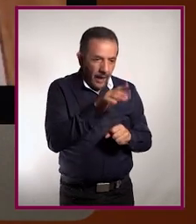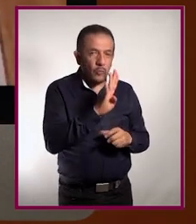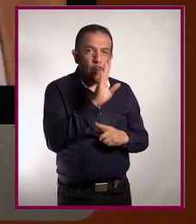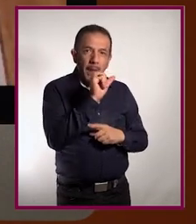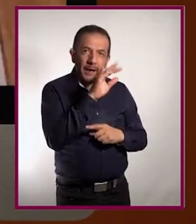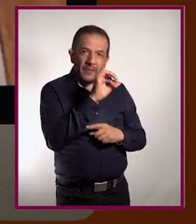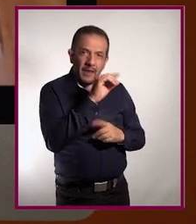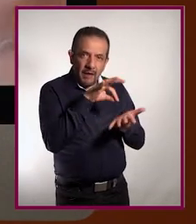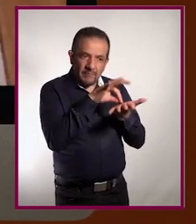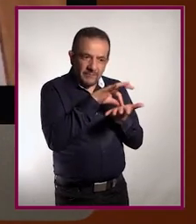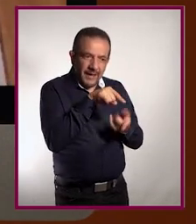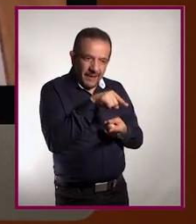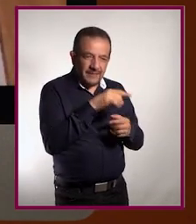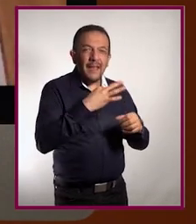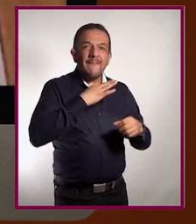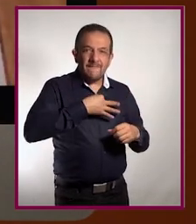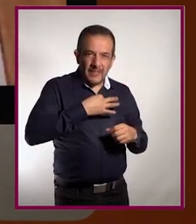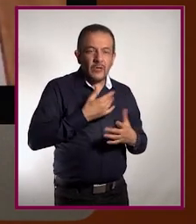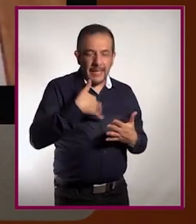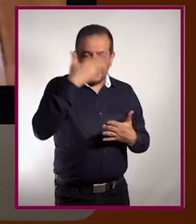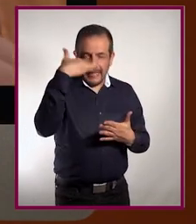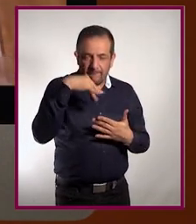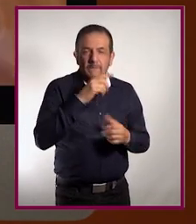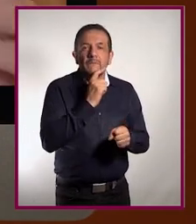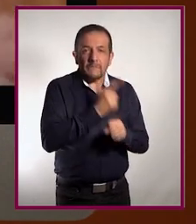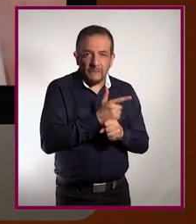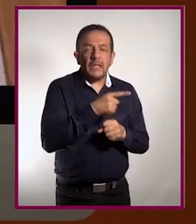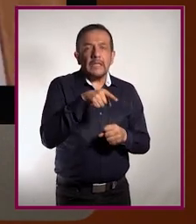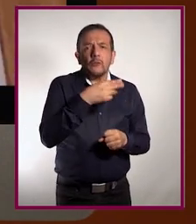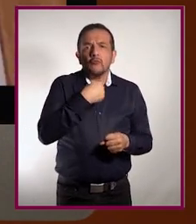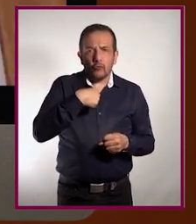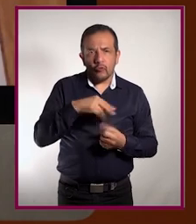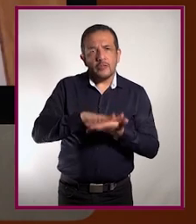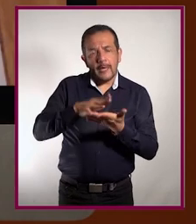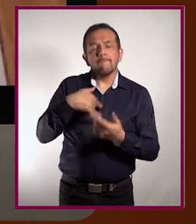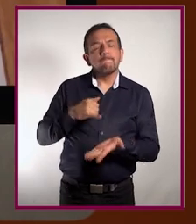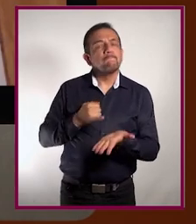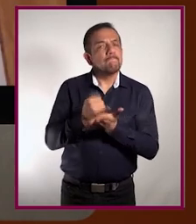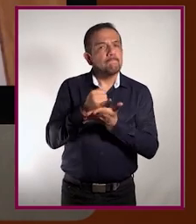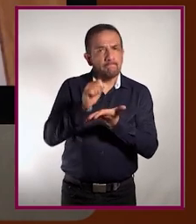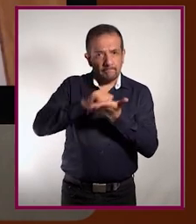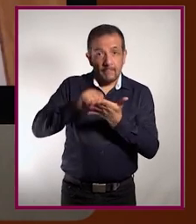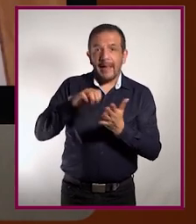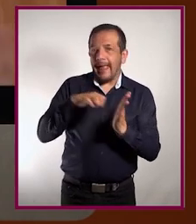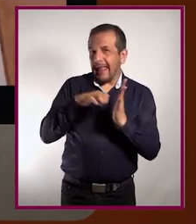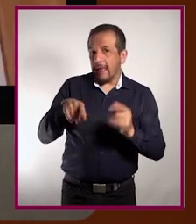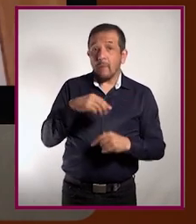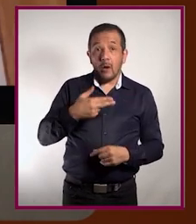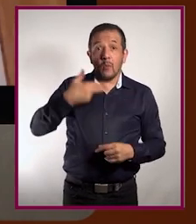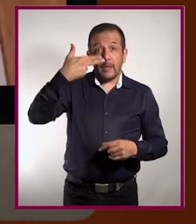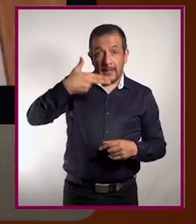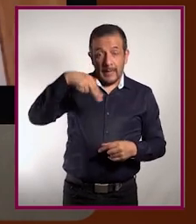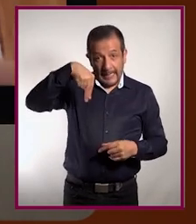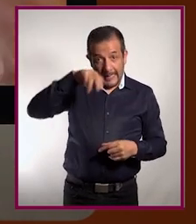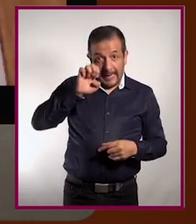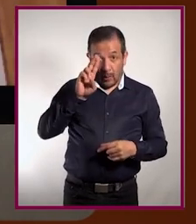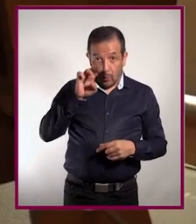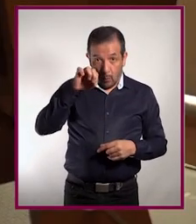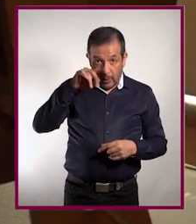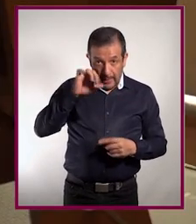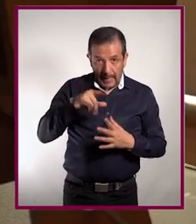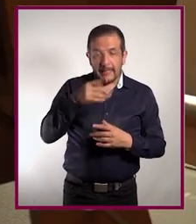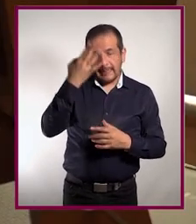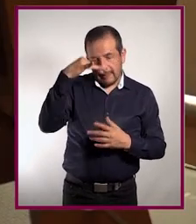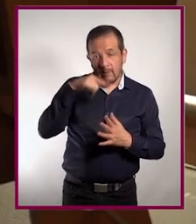tipo de bacterias causan cierto tipo de infecciones y con eso tomamos una decisión. Por ejemplo, si es una neumonía o es una